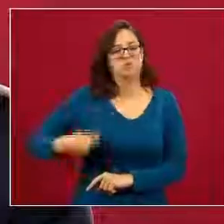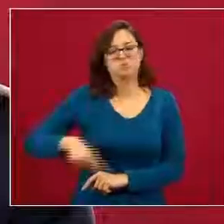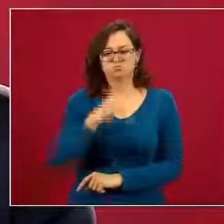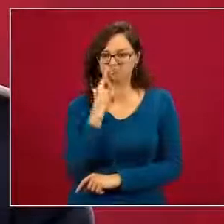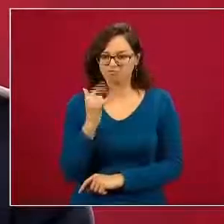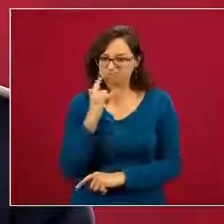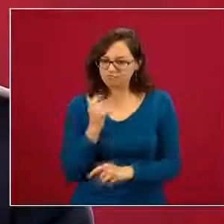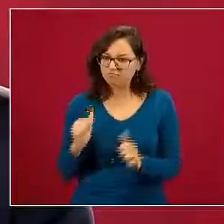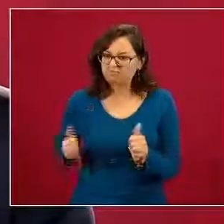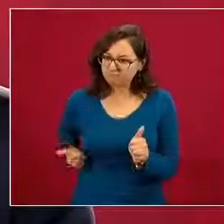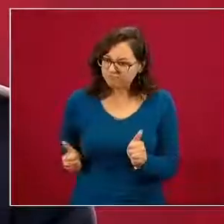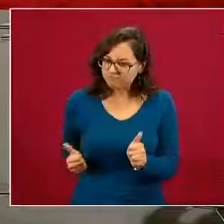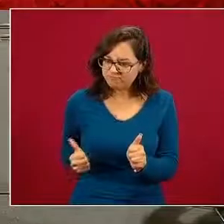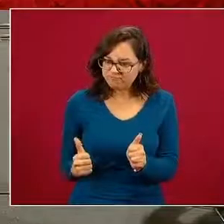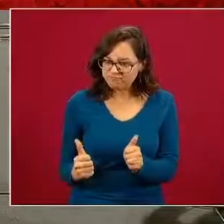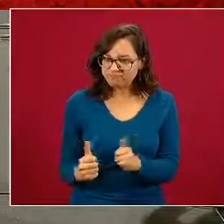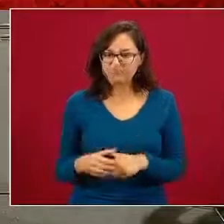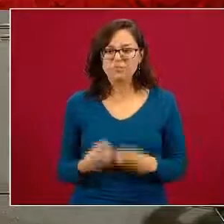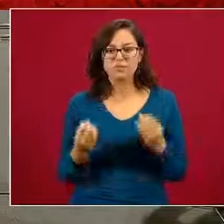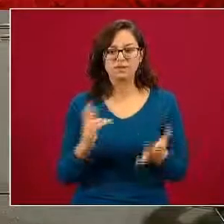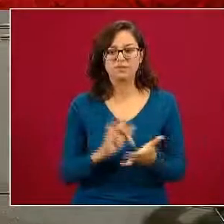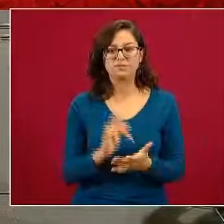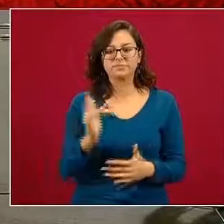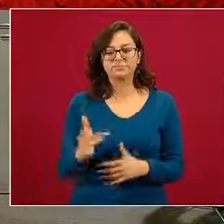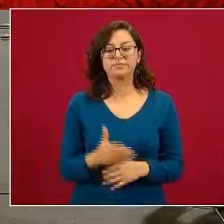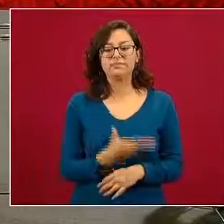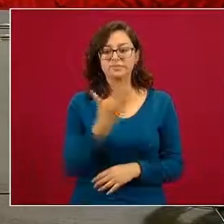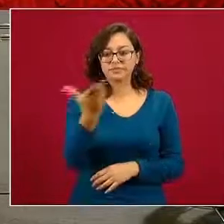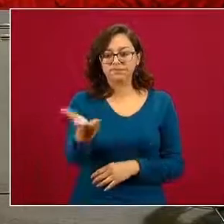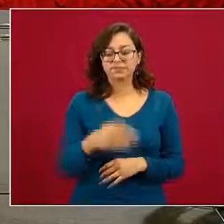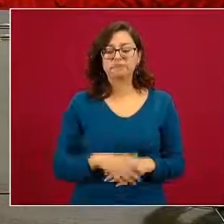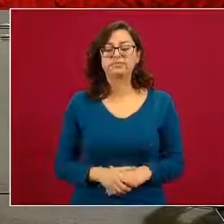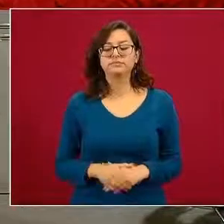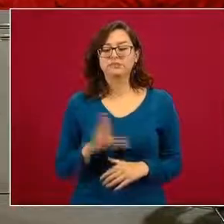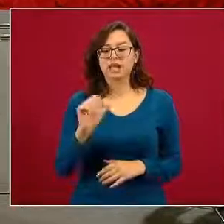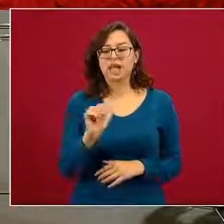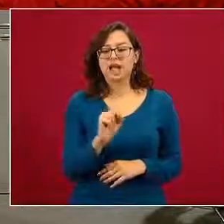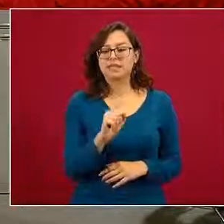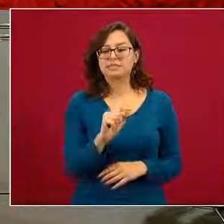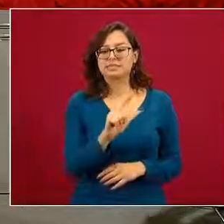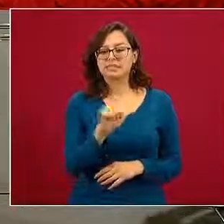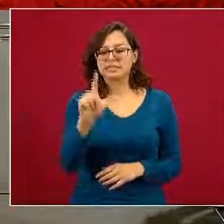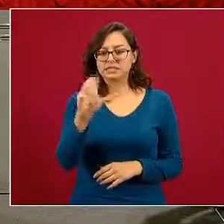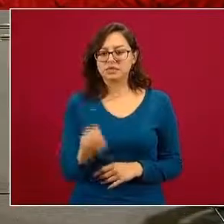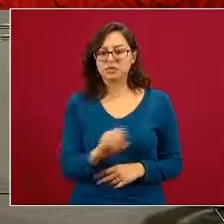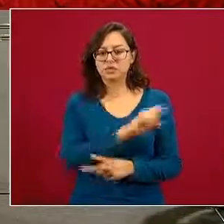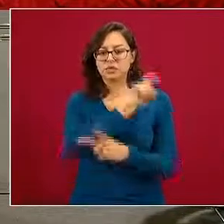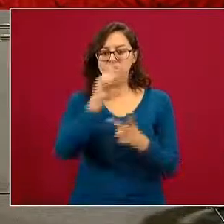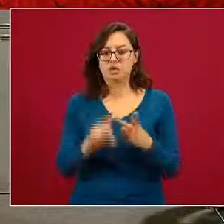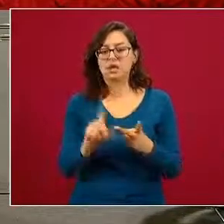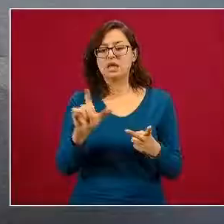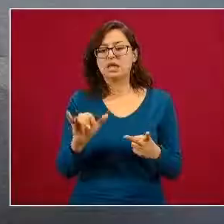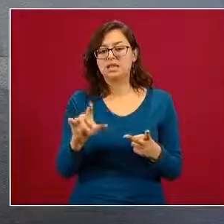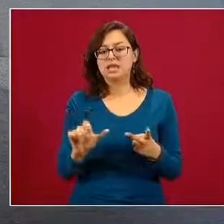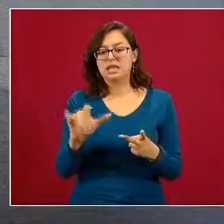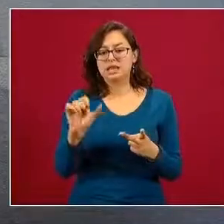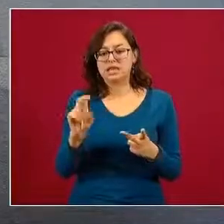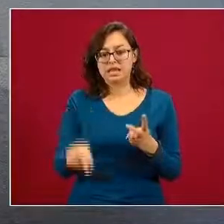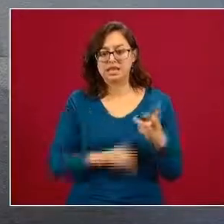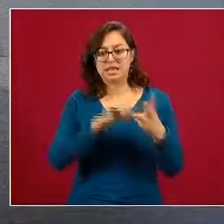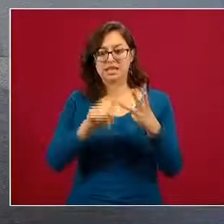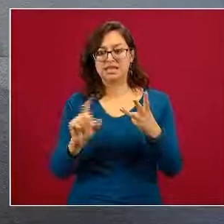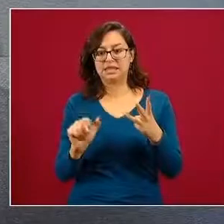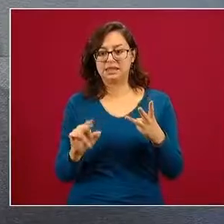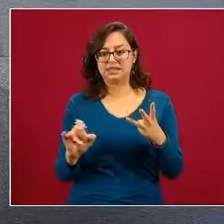esfuerzo para avanzar muchas gracias por sus preguntas Botkin Castillo por favor de Televisa nos seguimos con Lilian Noble y con Daniel